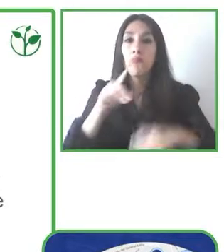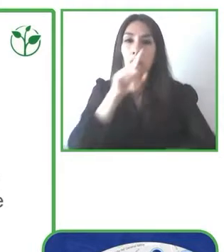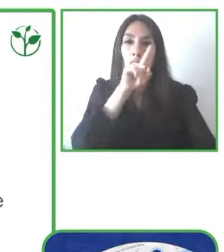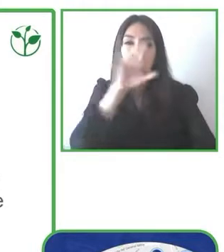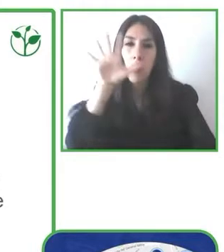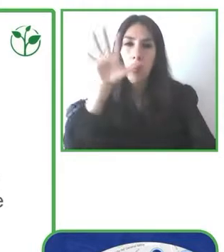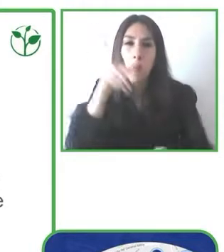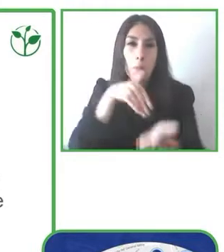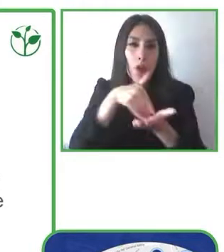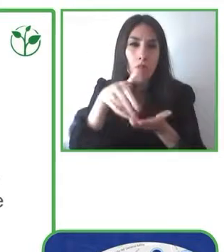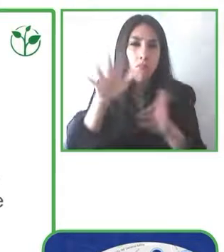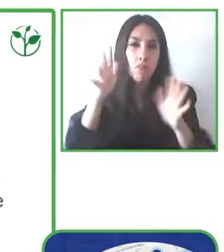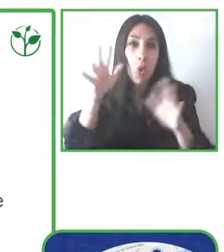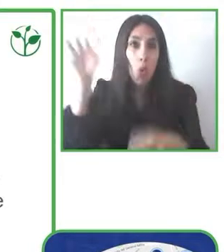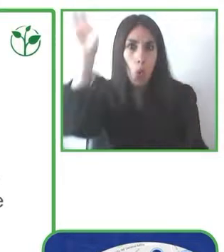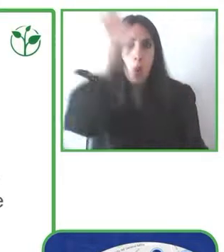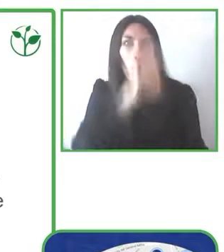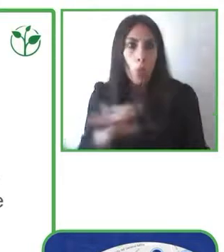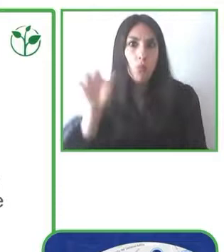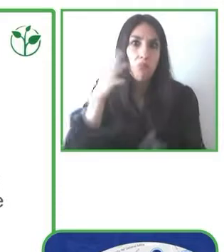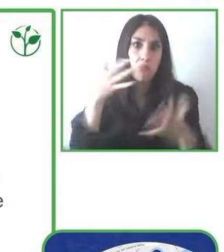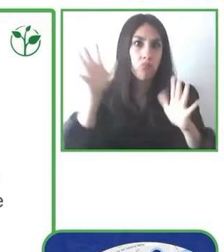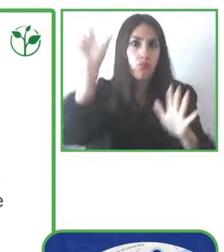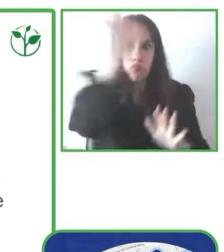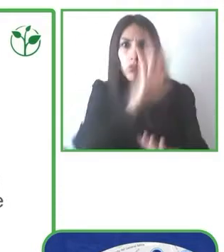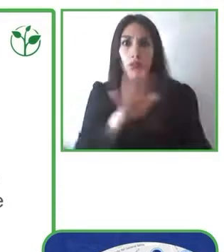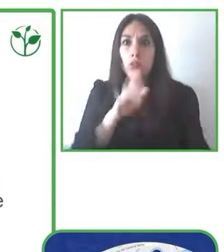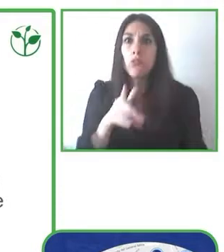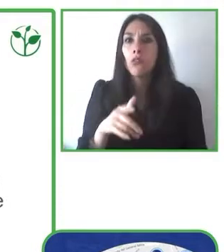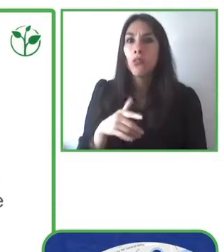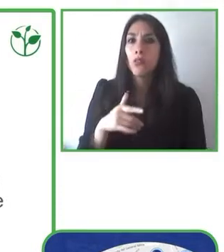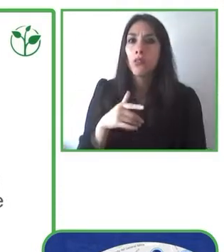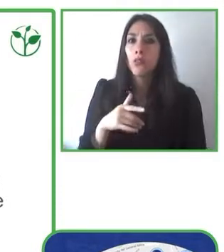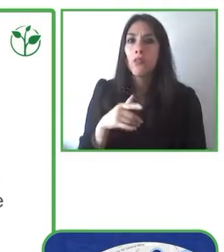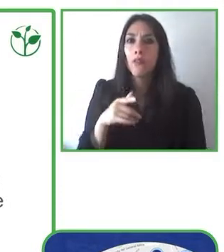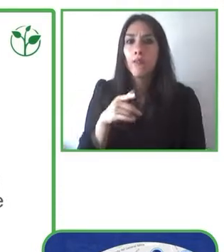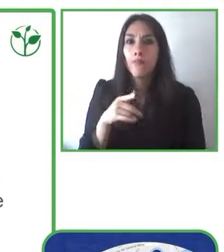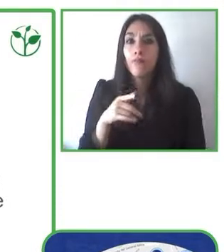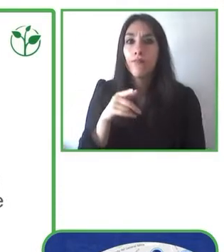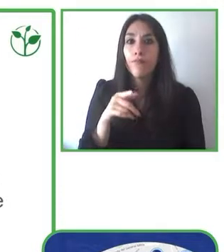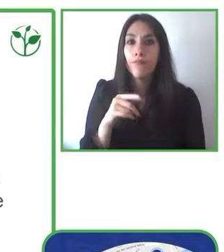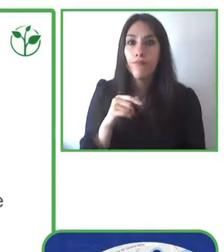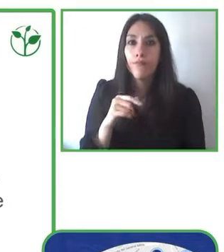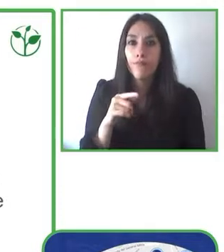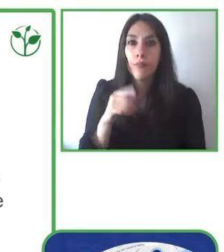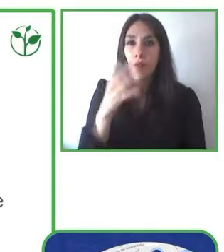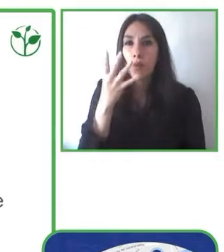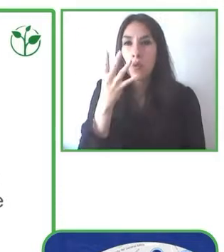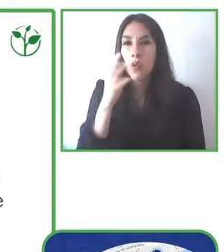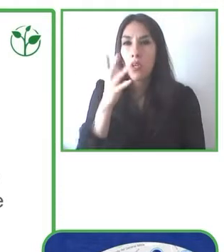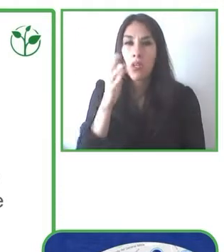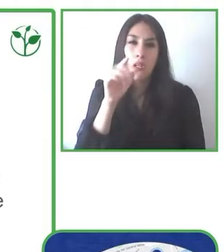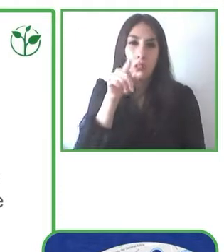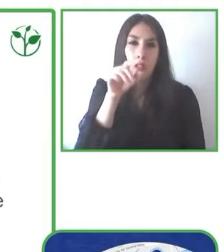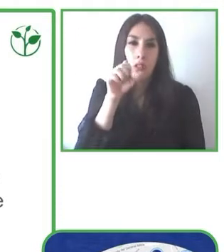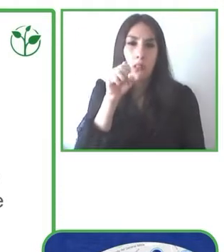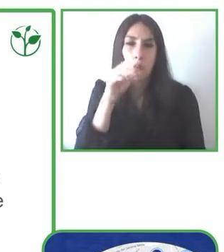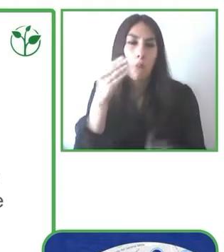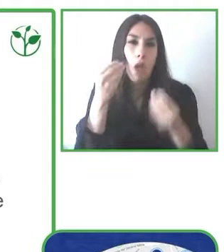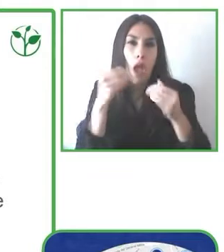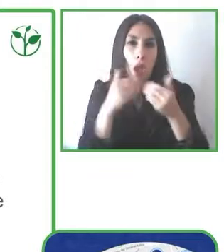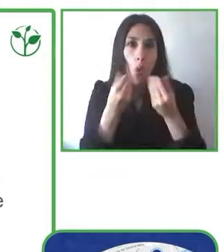por qué nace Par4DIS? Pues precisamente porque, además, se iban proliferando una serie de